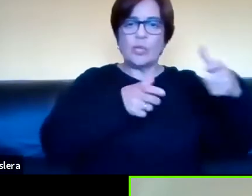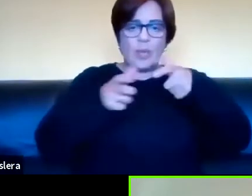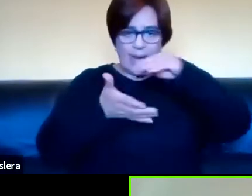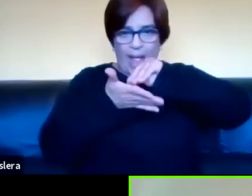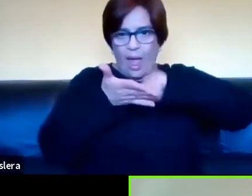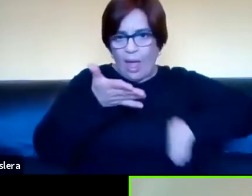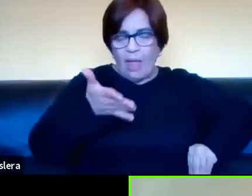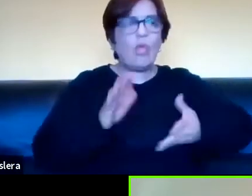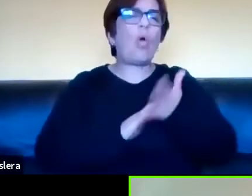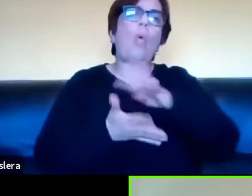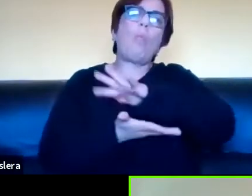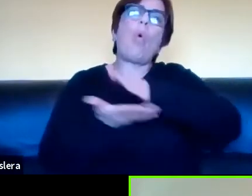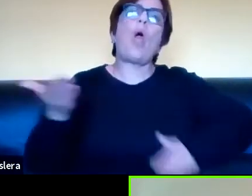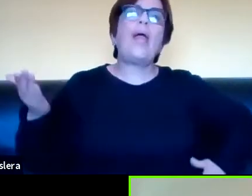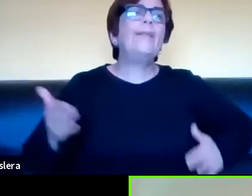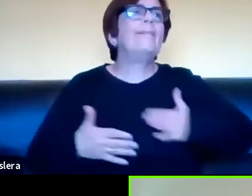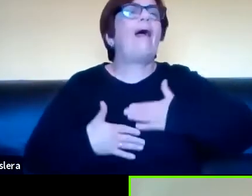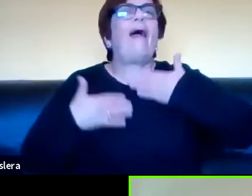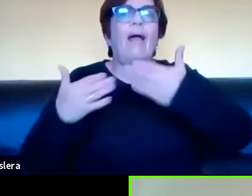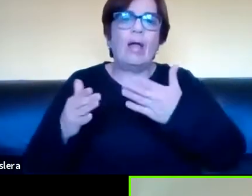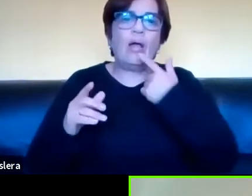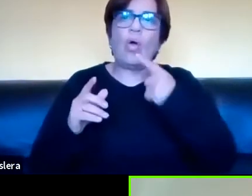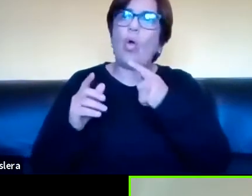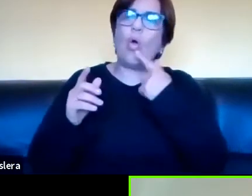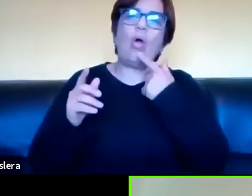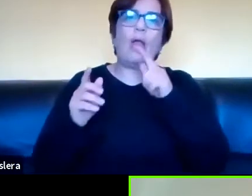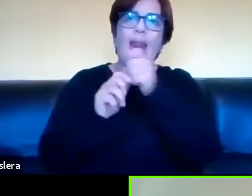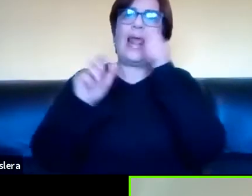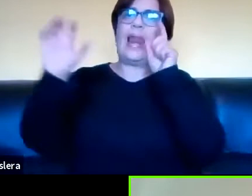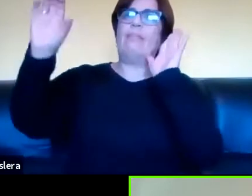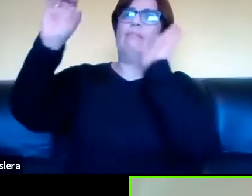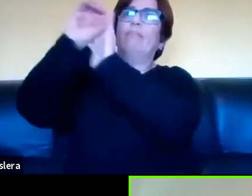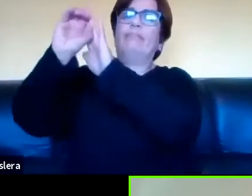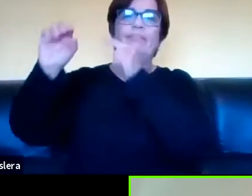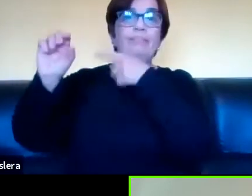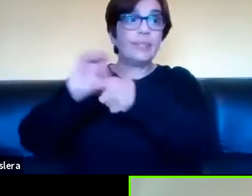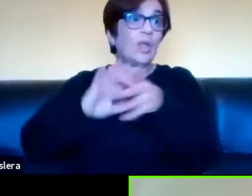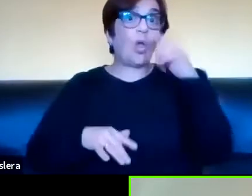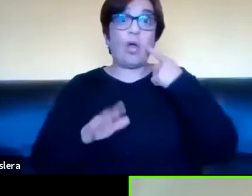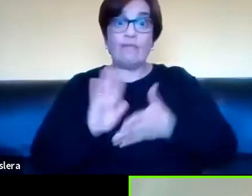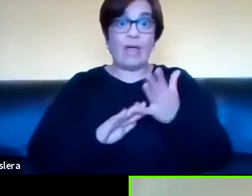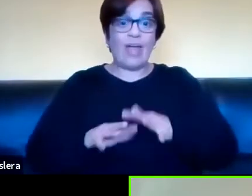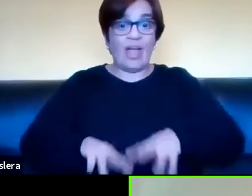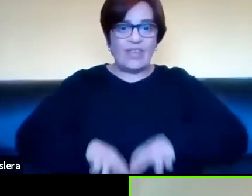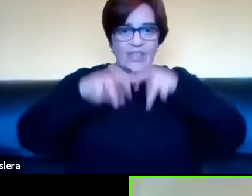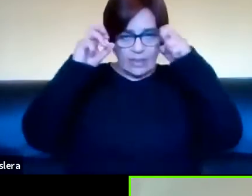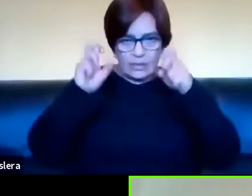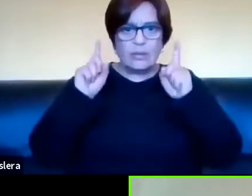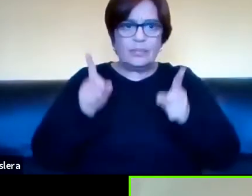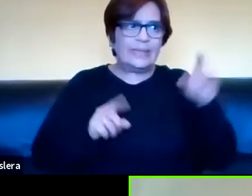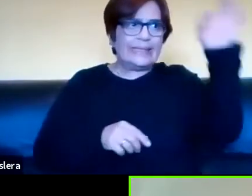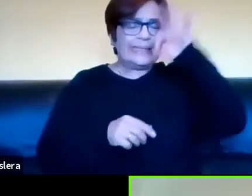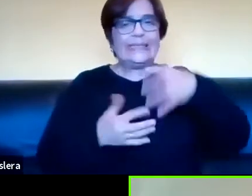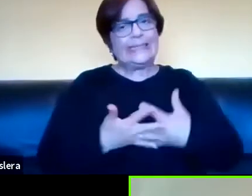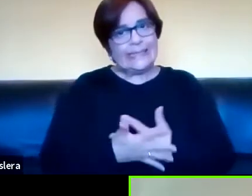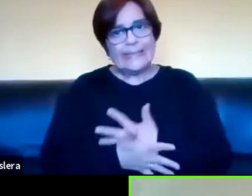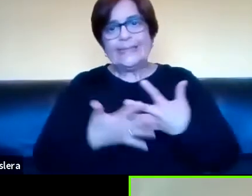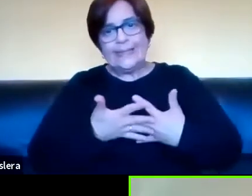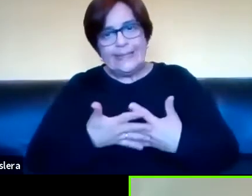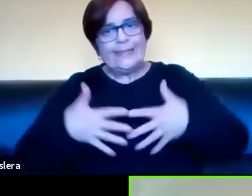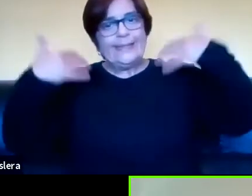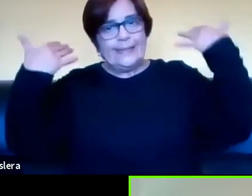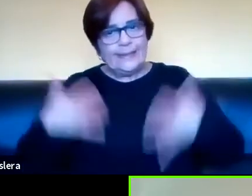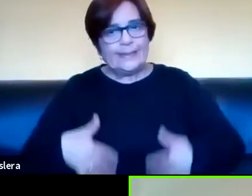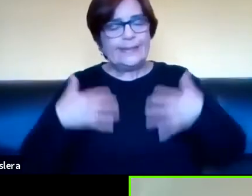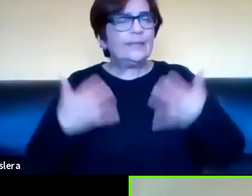un poema de amor, lo que dejamos en la esquina de la heladera, hasta el paper que querés escribir. Todo en inglés. Hay un sufrimiento ahí porque